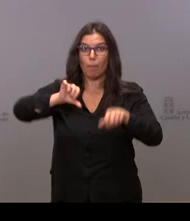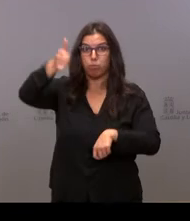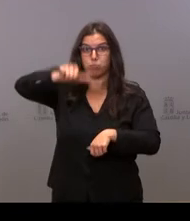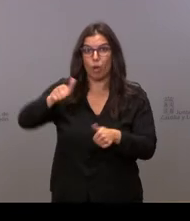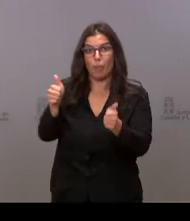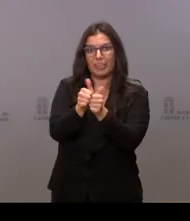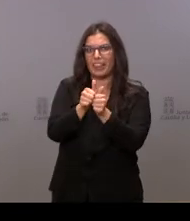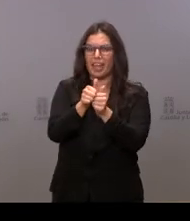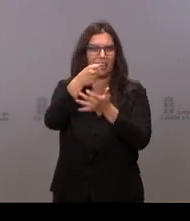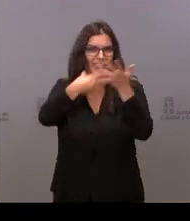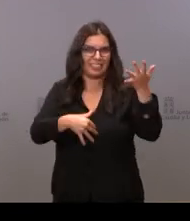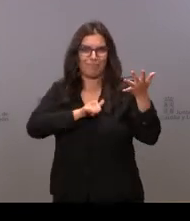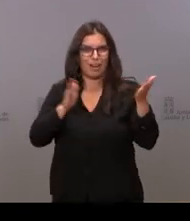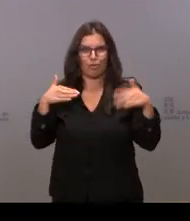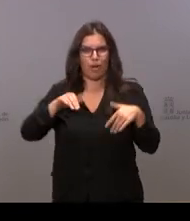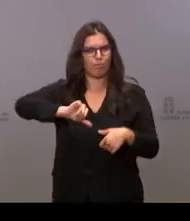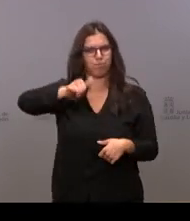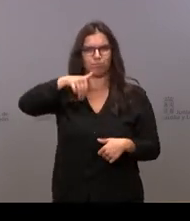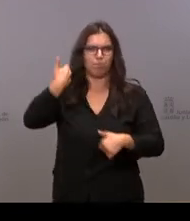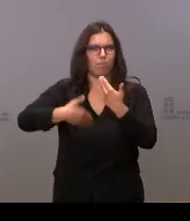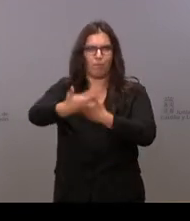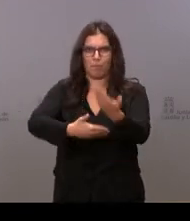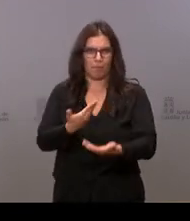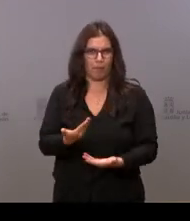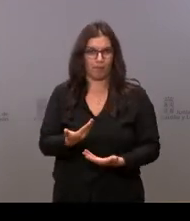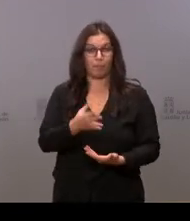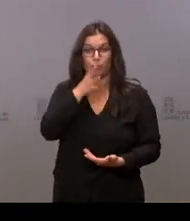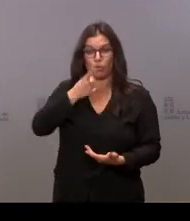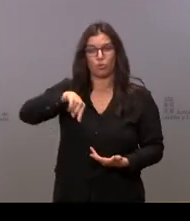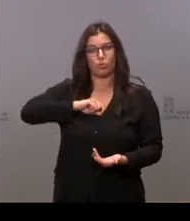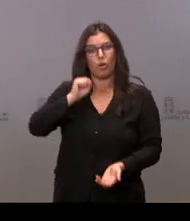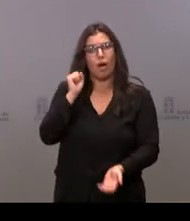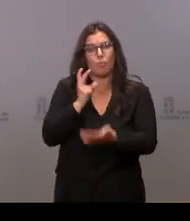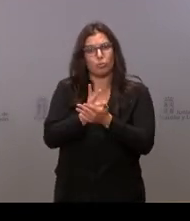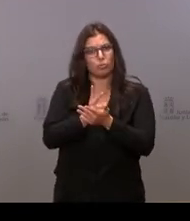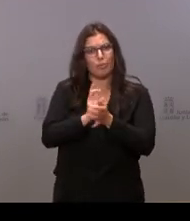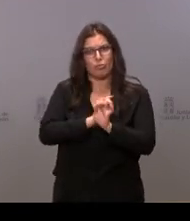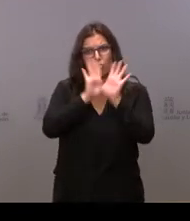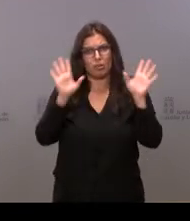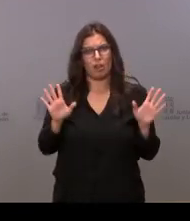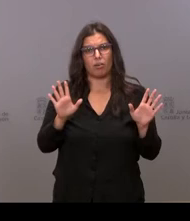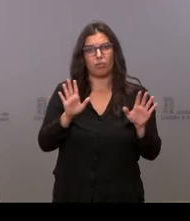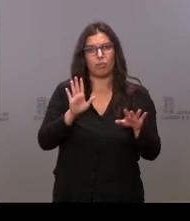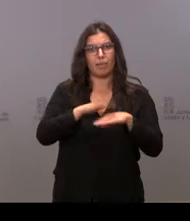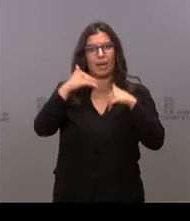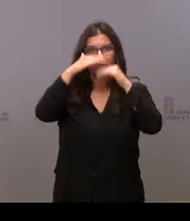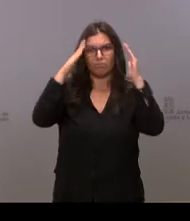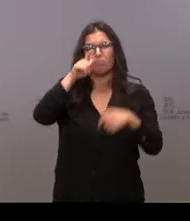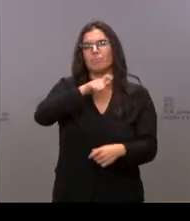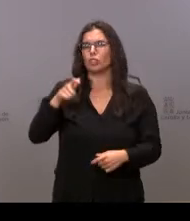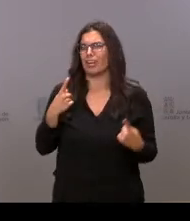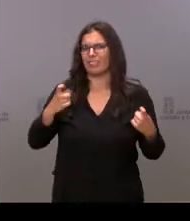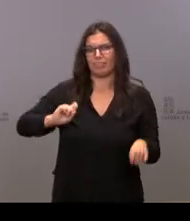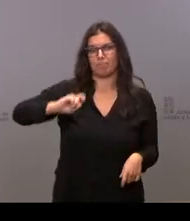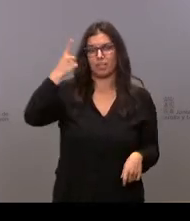somos las que más apostamos por algo que atiende a aquellas personas que más lo necesitan.